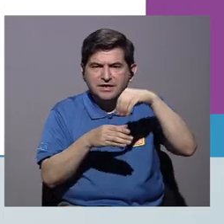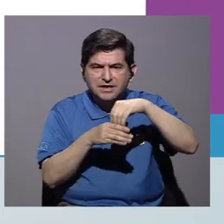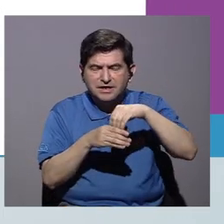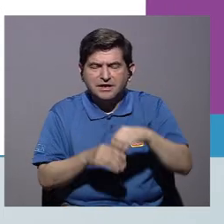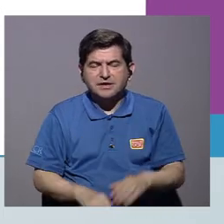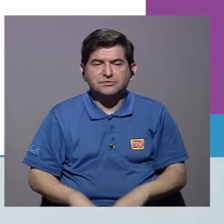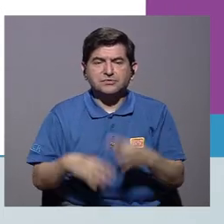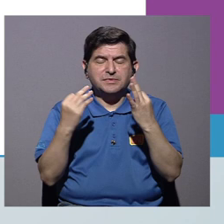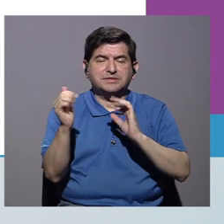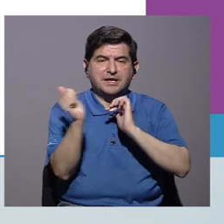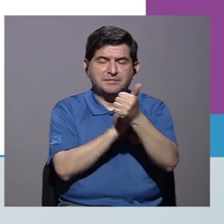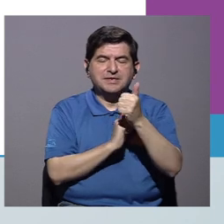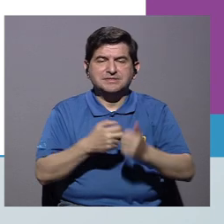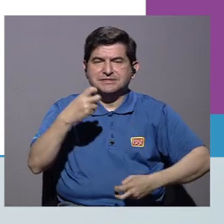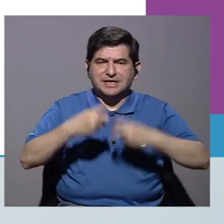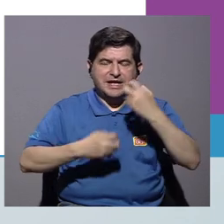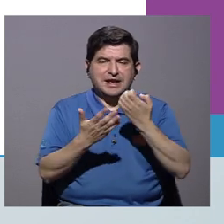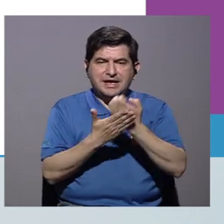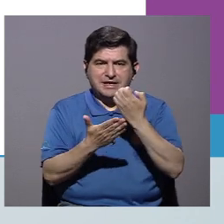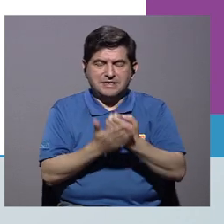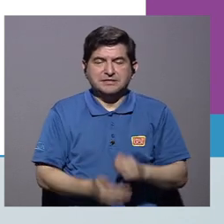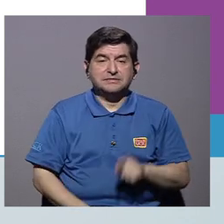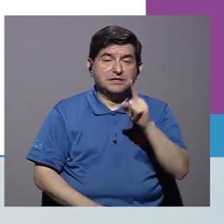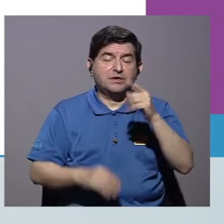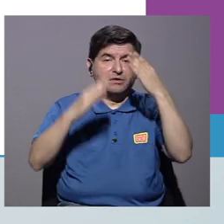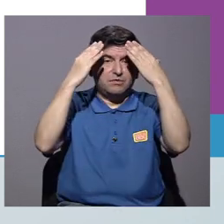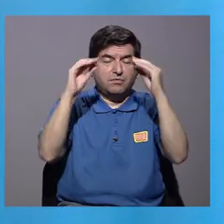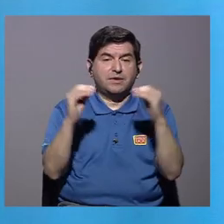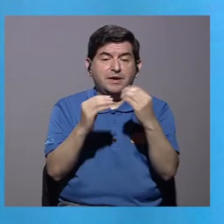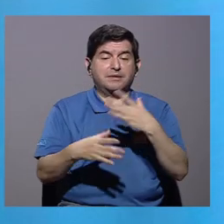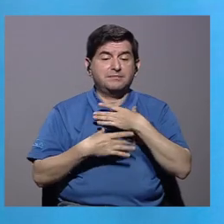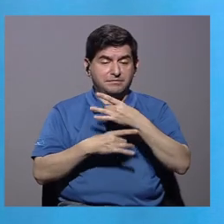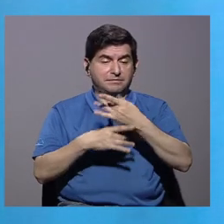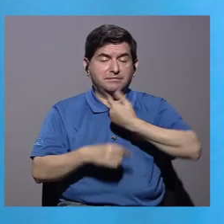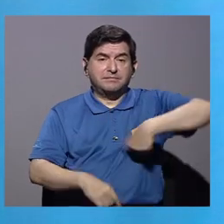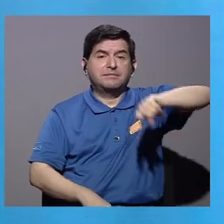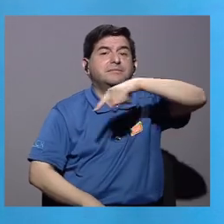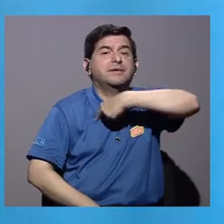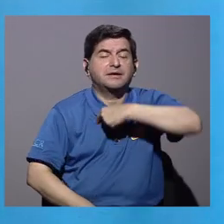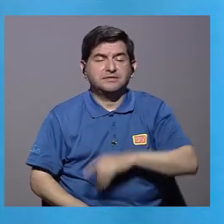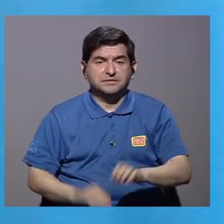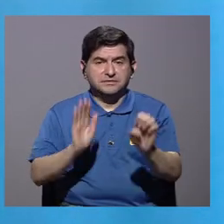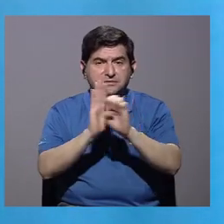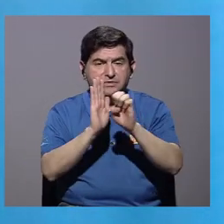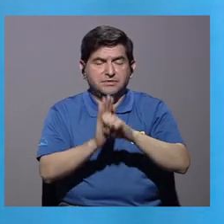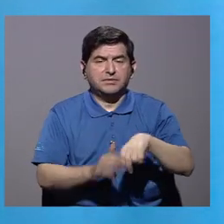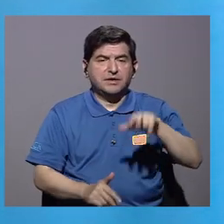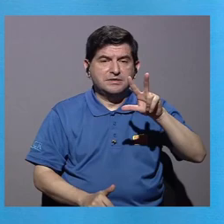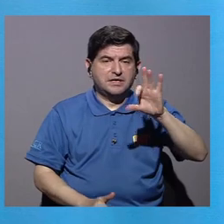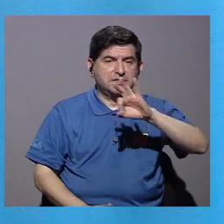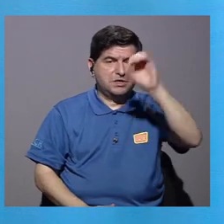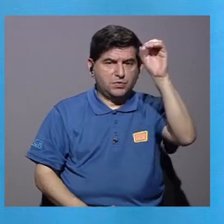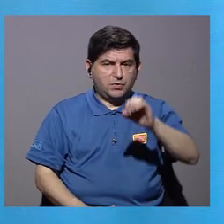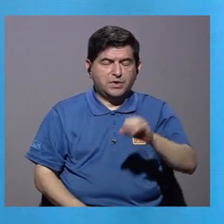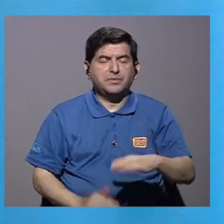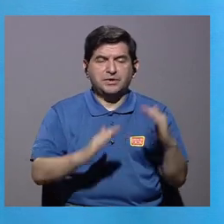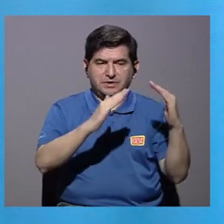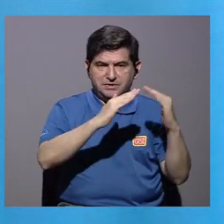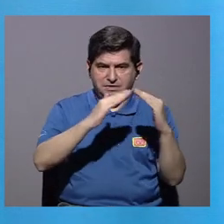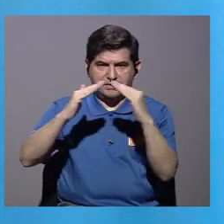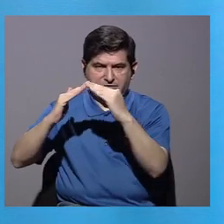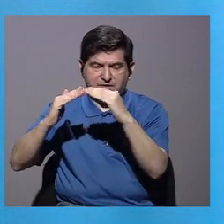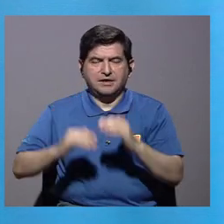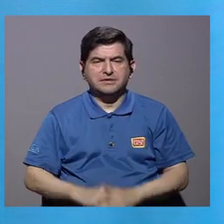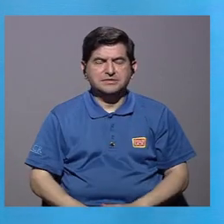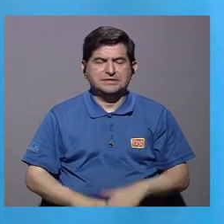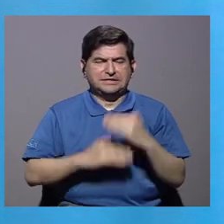buscando ingresos para superar la crisis económica. Bueno, uno de los datos que más nos llamó la atención es que, por ejemplo, el 39